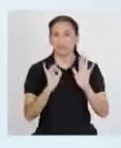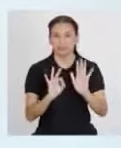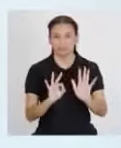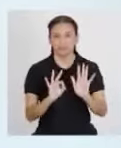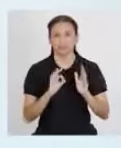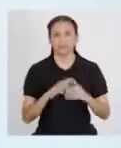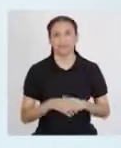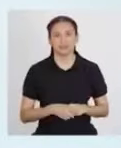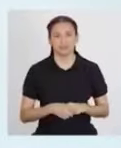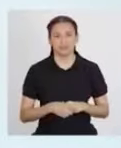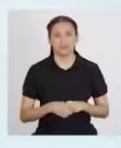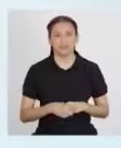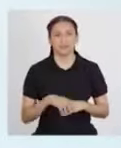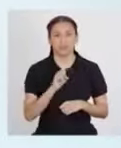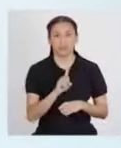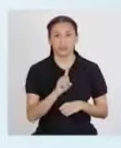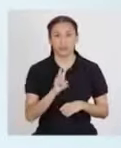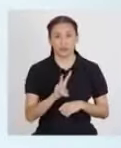siete, ocho.